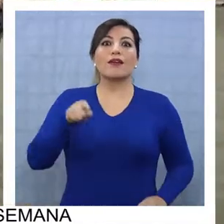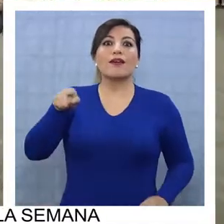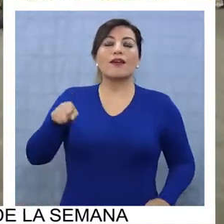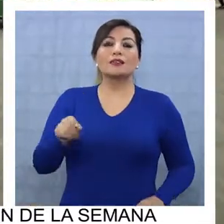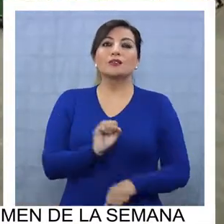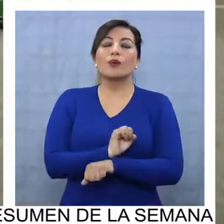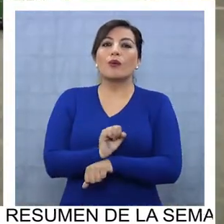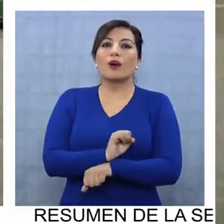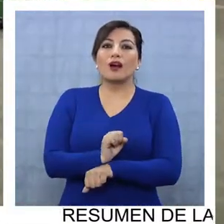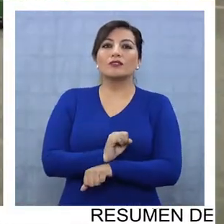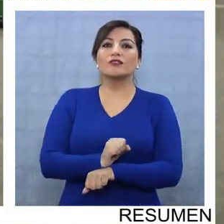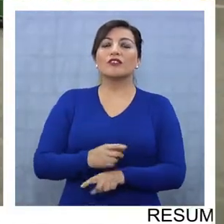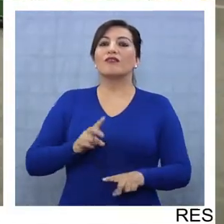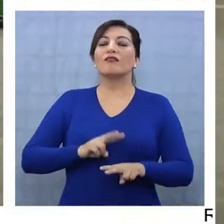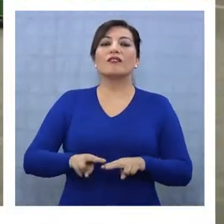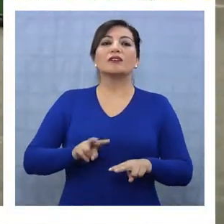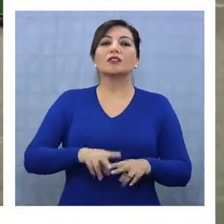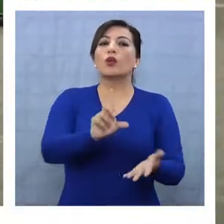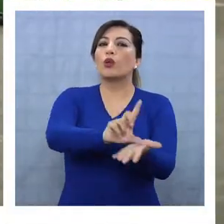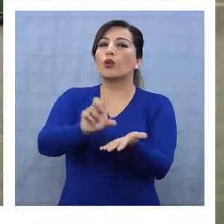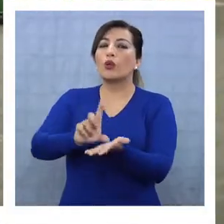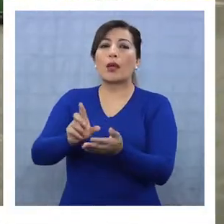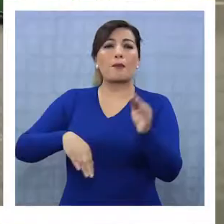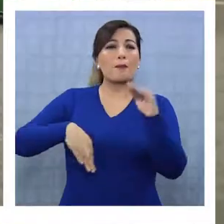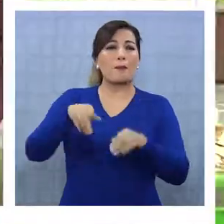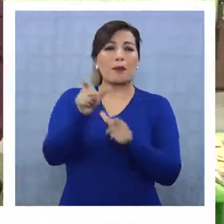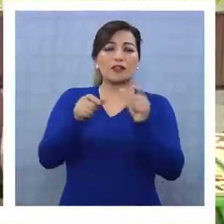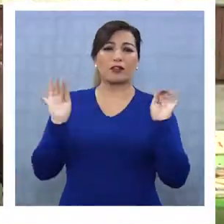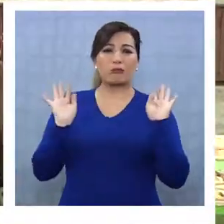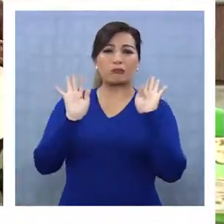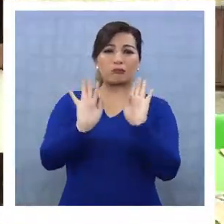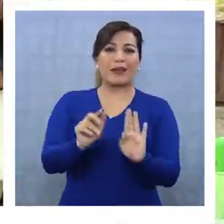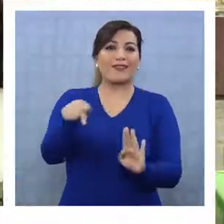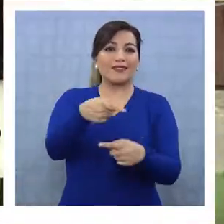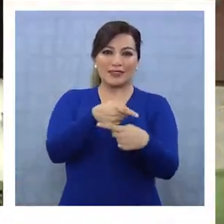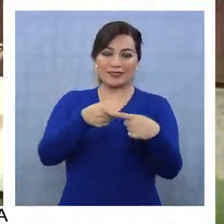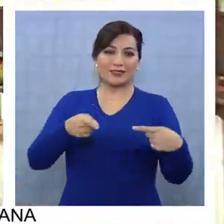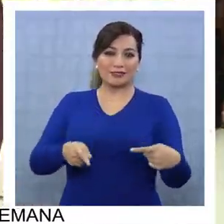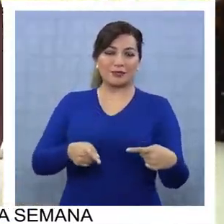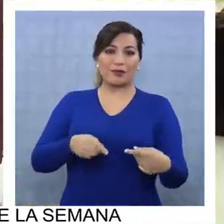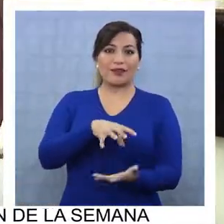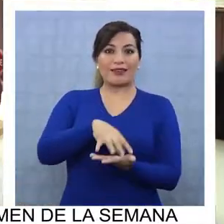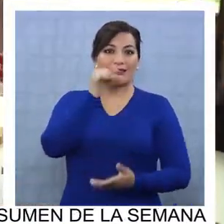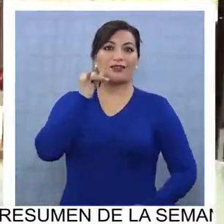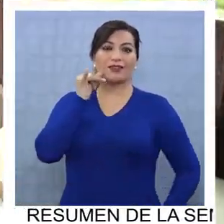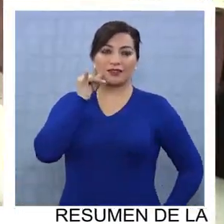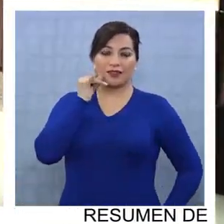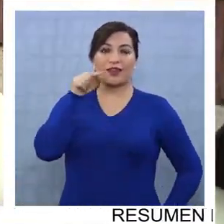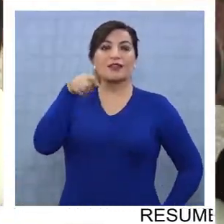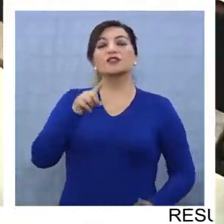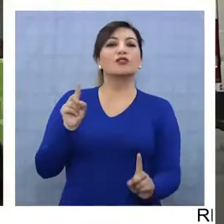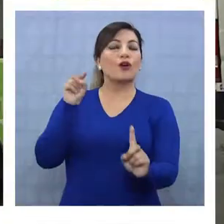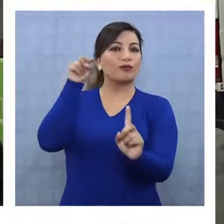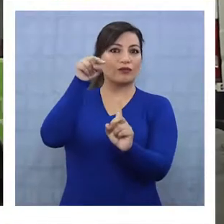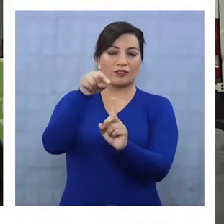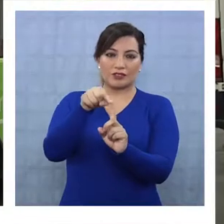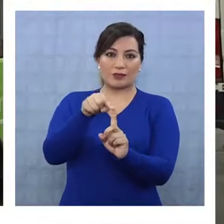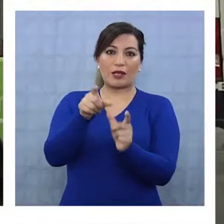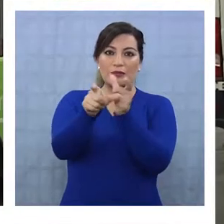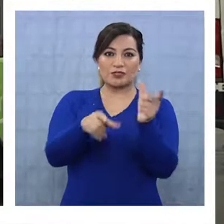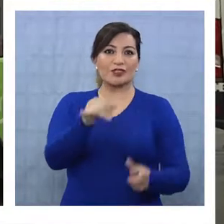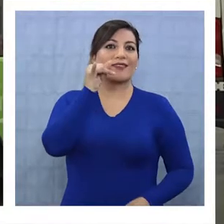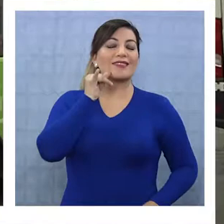Estos simuladores se ubicarán en puntos de alta afluencia de público durante esta semana en la ciudad con el fin